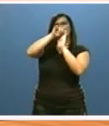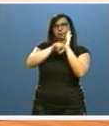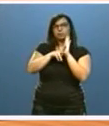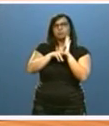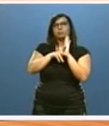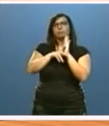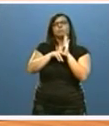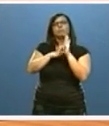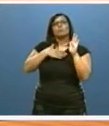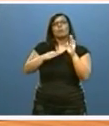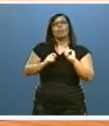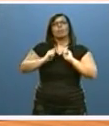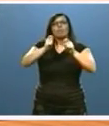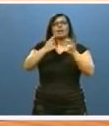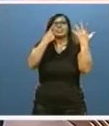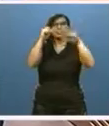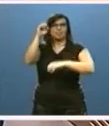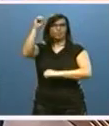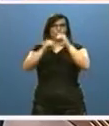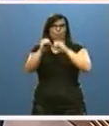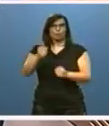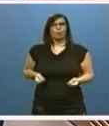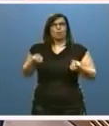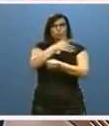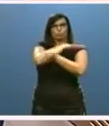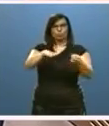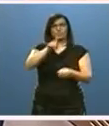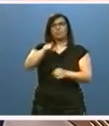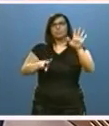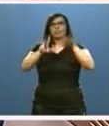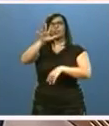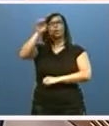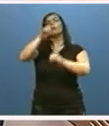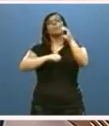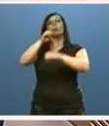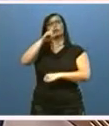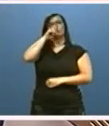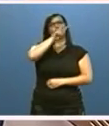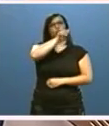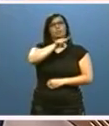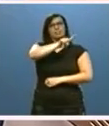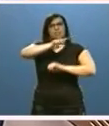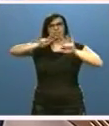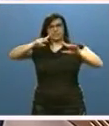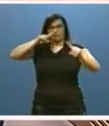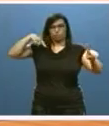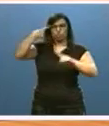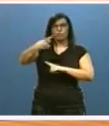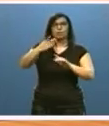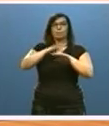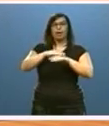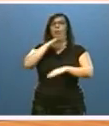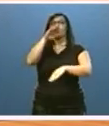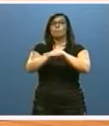llegar al 60% de esos costes y al 75% en 2017, adelantando así en un año y medio el